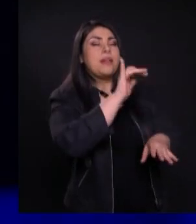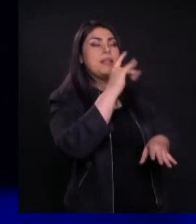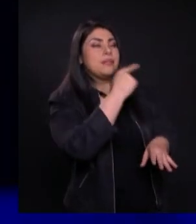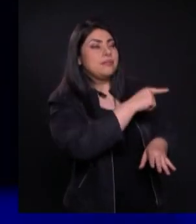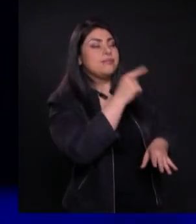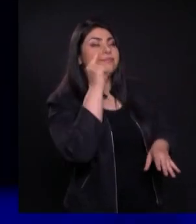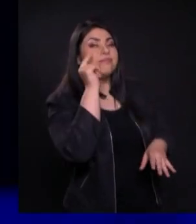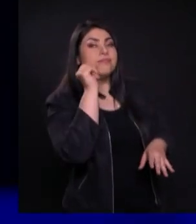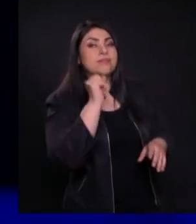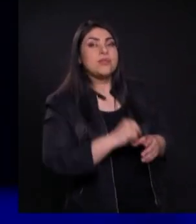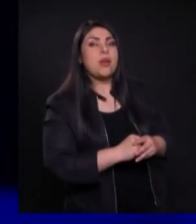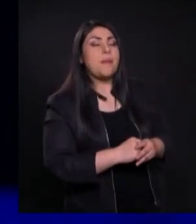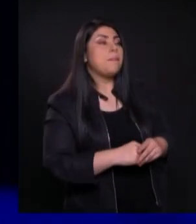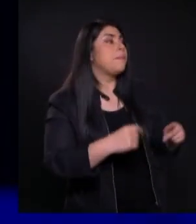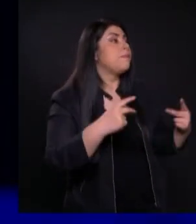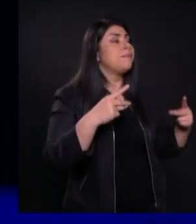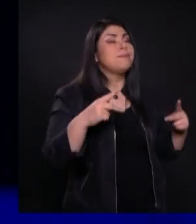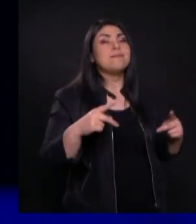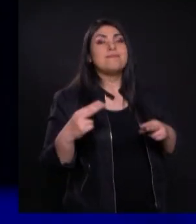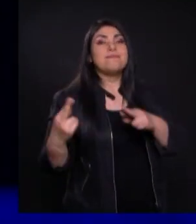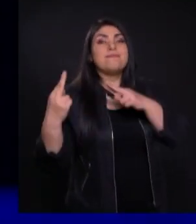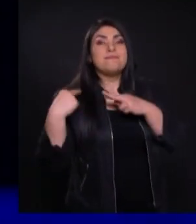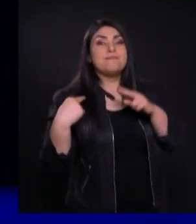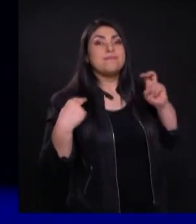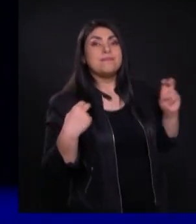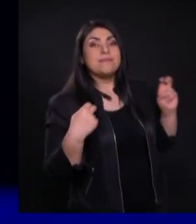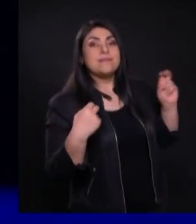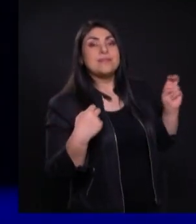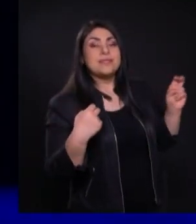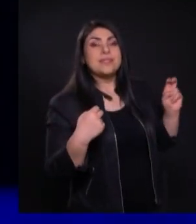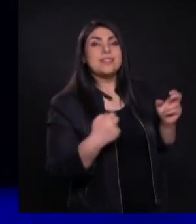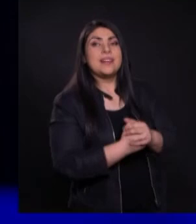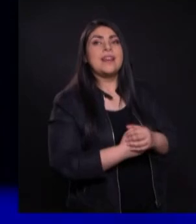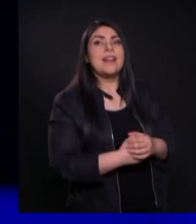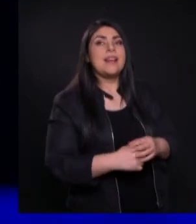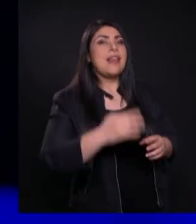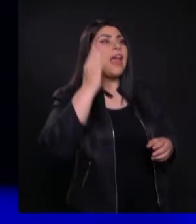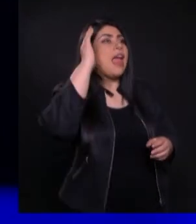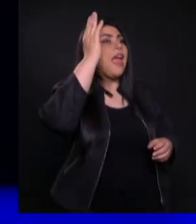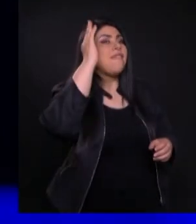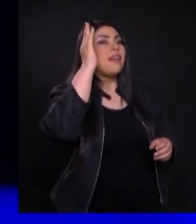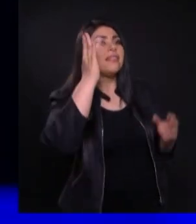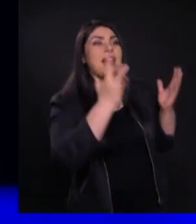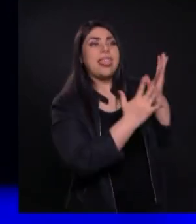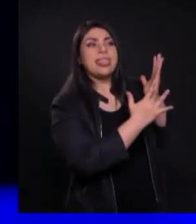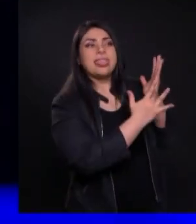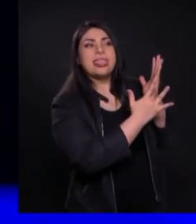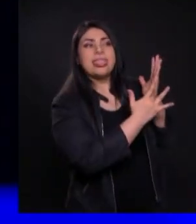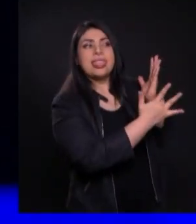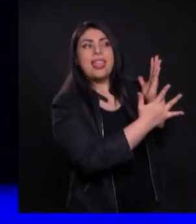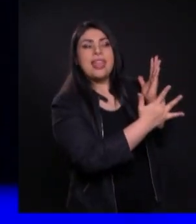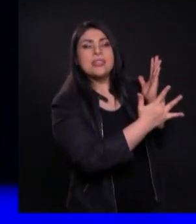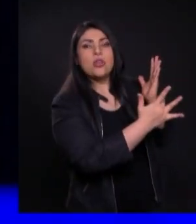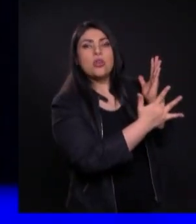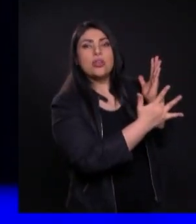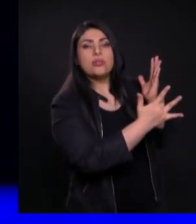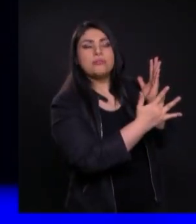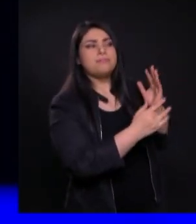acuñado el concepto de evangelista tecnológico Pongas mucha atención